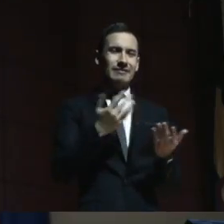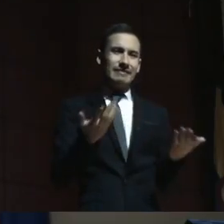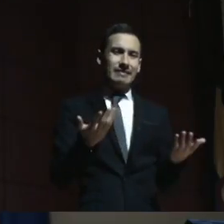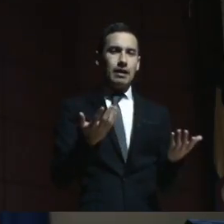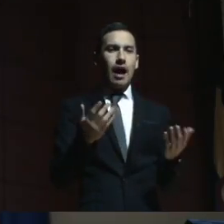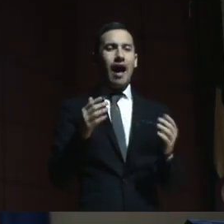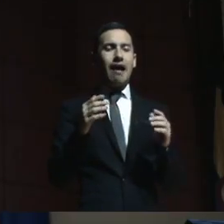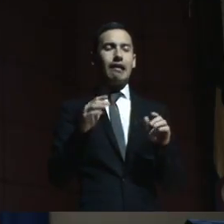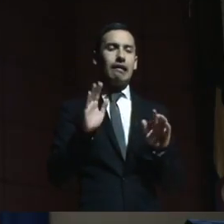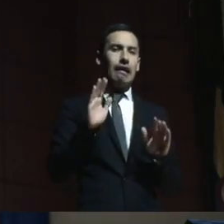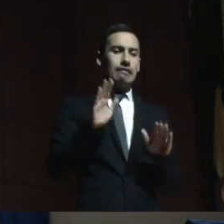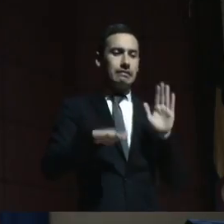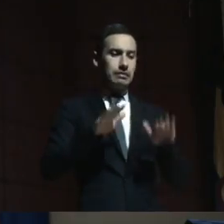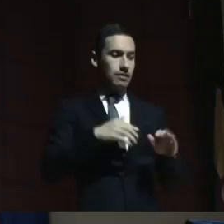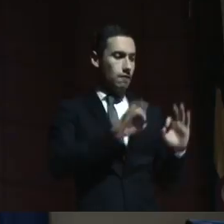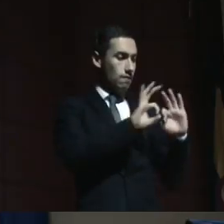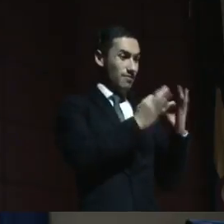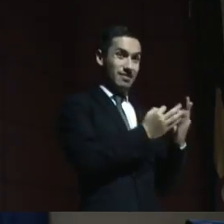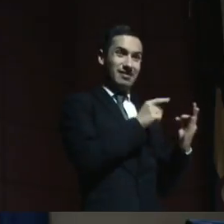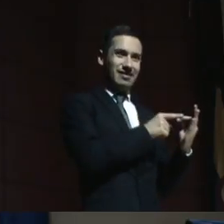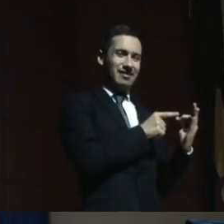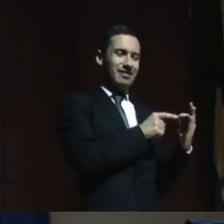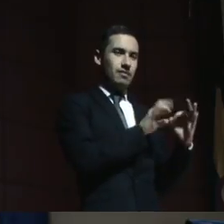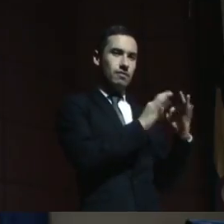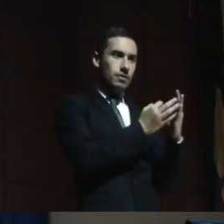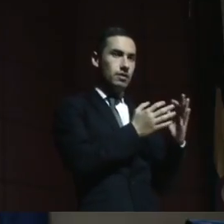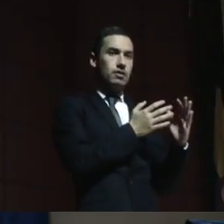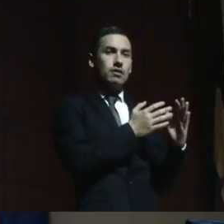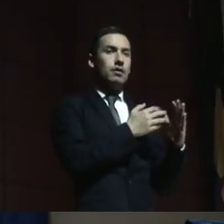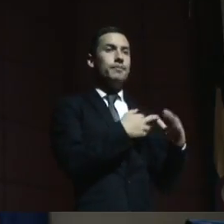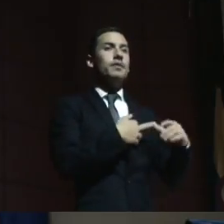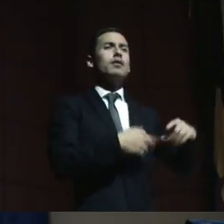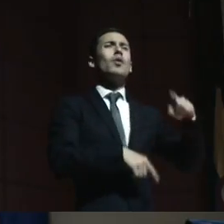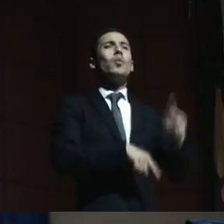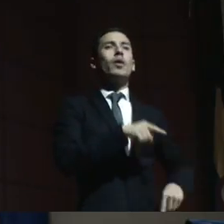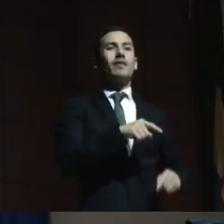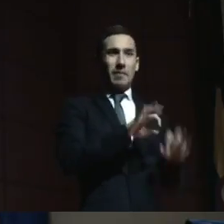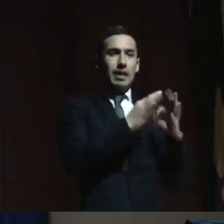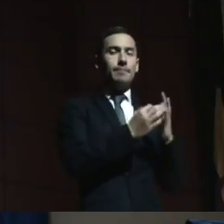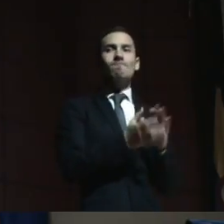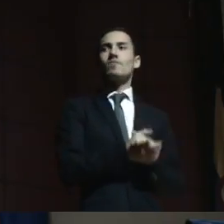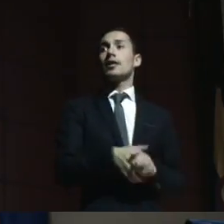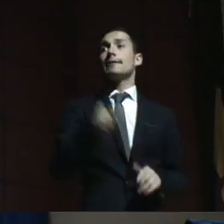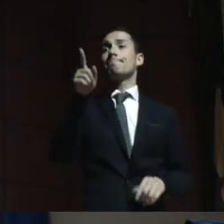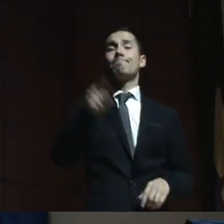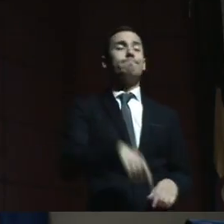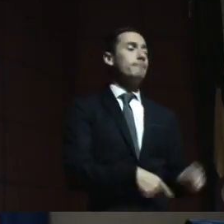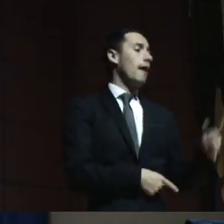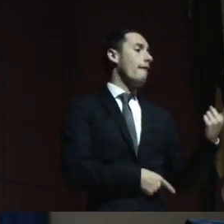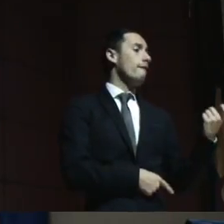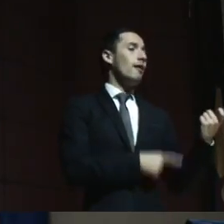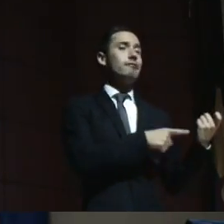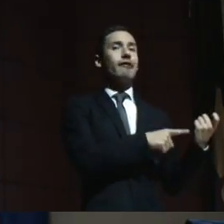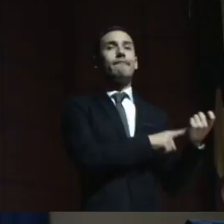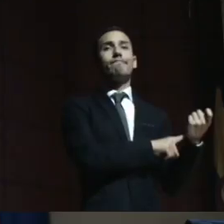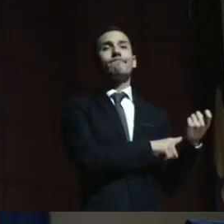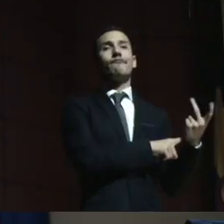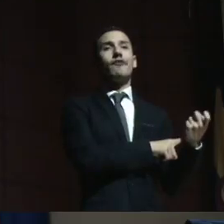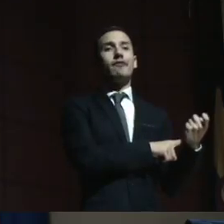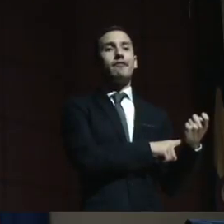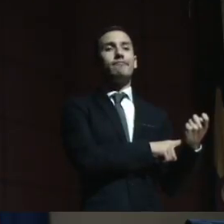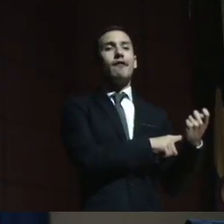debatimos con las familias que se dedican a decirnos lo que no ha logrado, ¿sí? Es que él todavía no, todavía no,